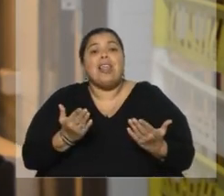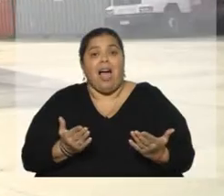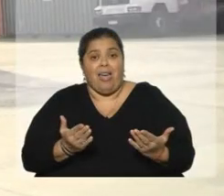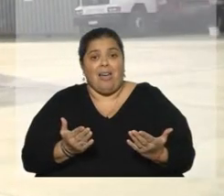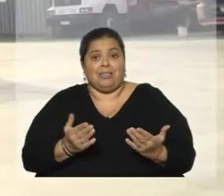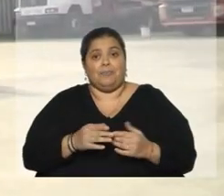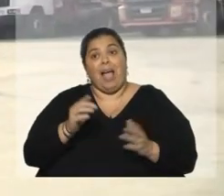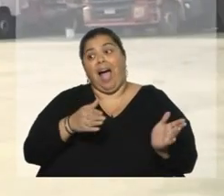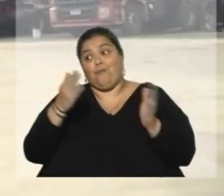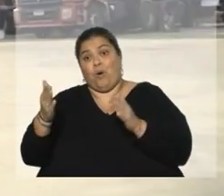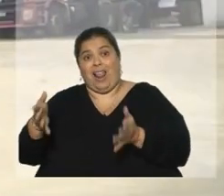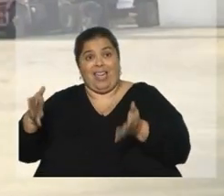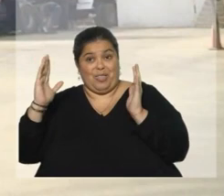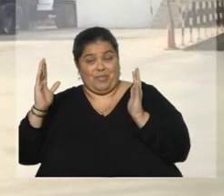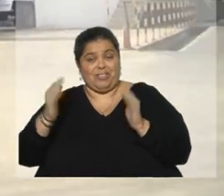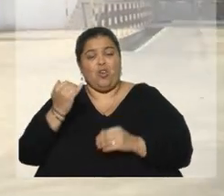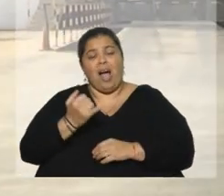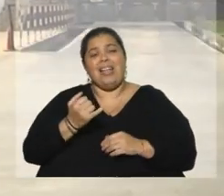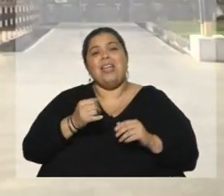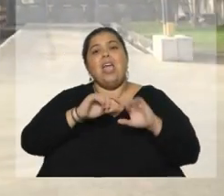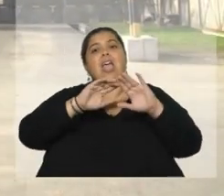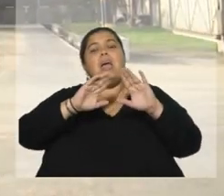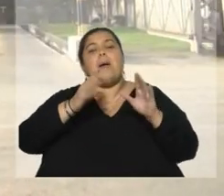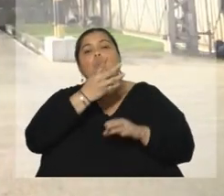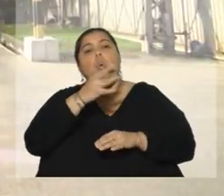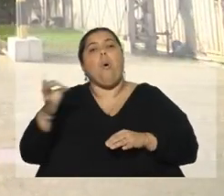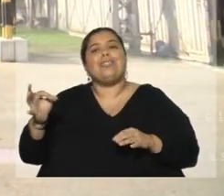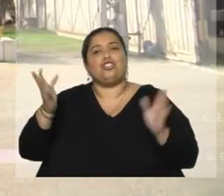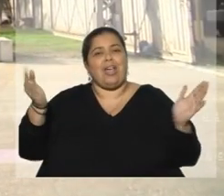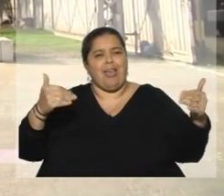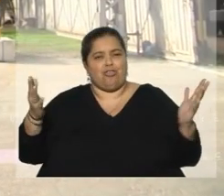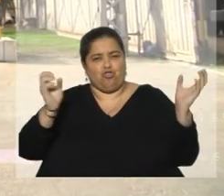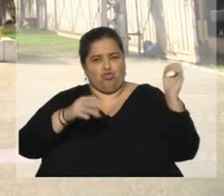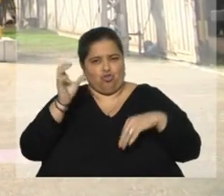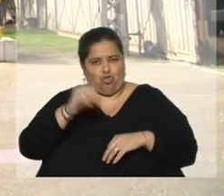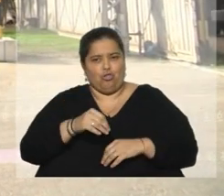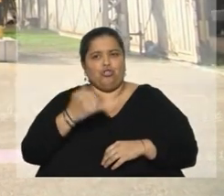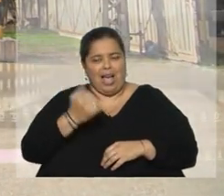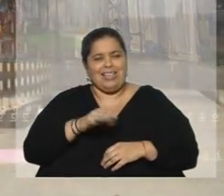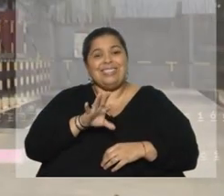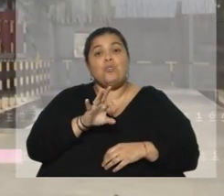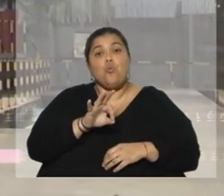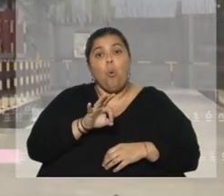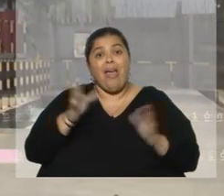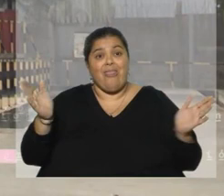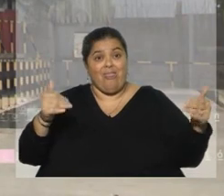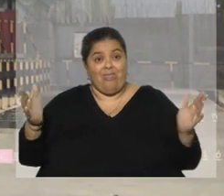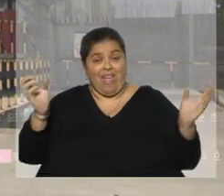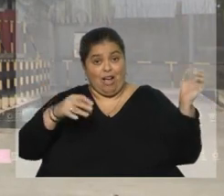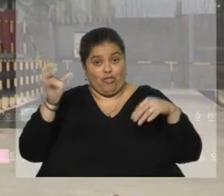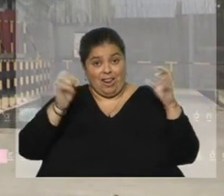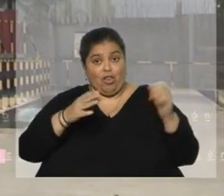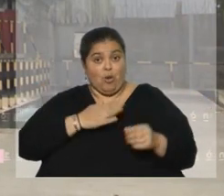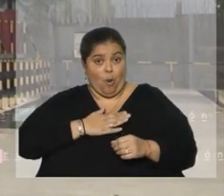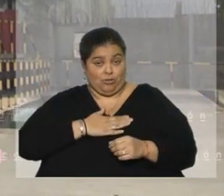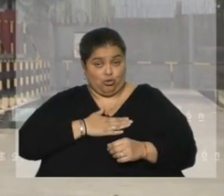que está afuera, que tiene capacidad de 400 contenedores, hay 50 contenedores nuestros de 20 pies llenos de flores.